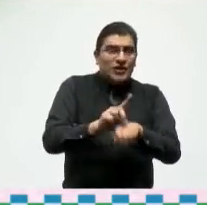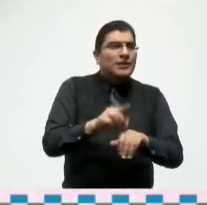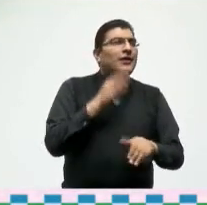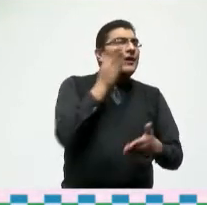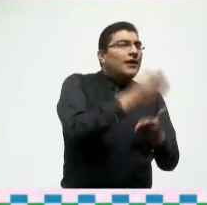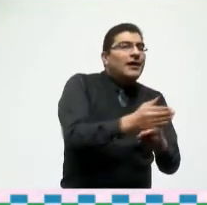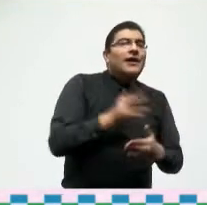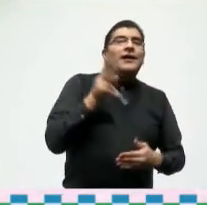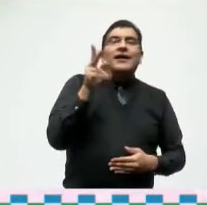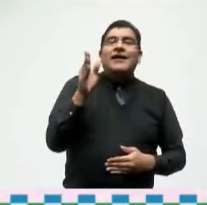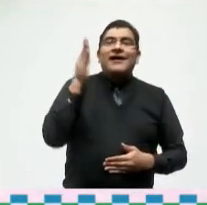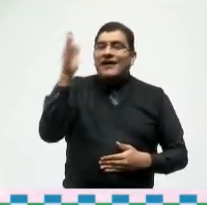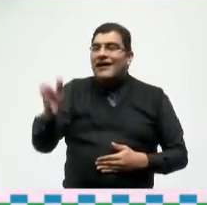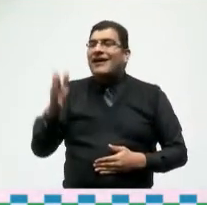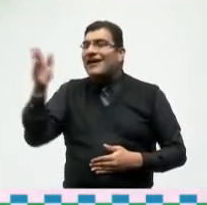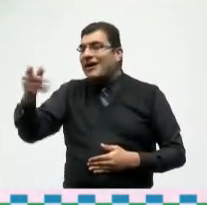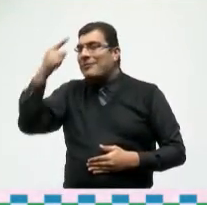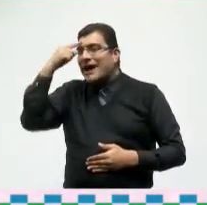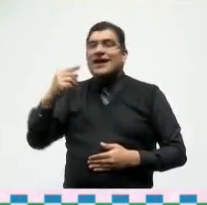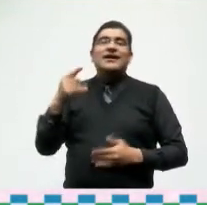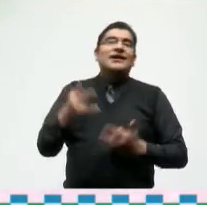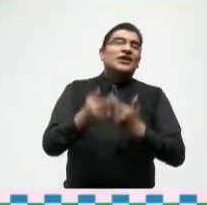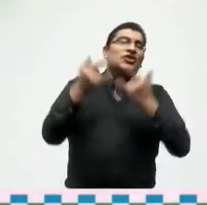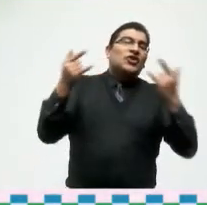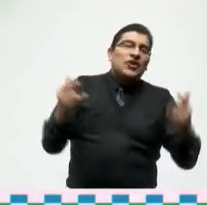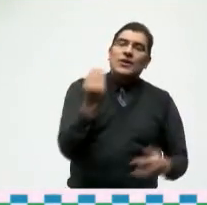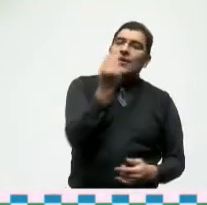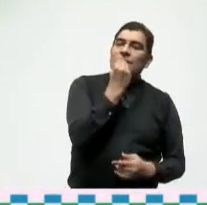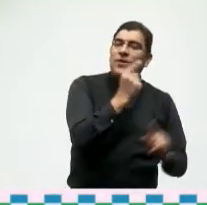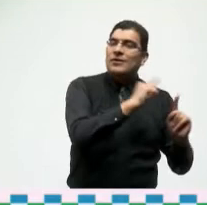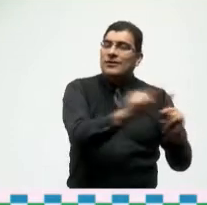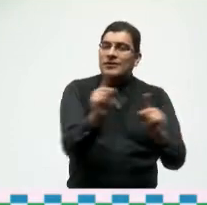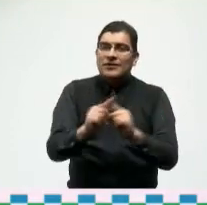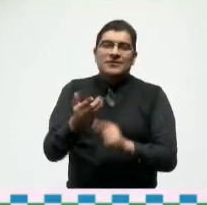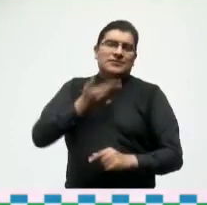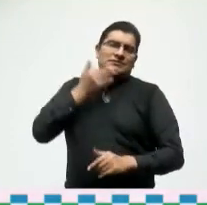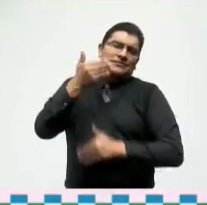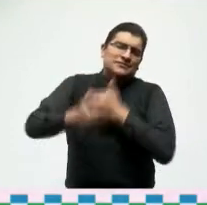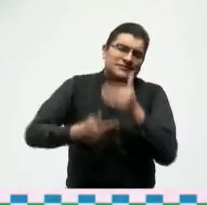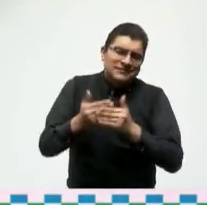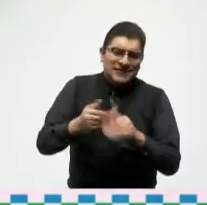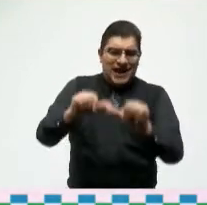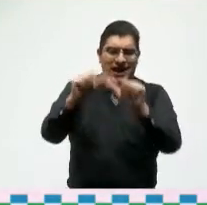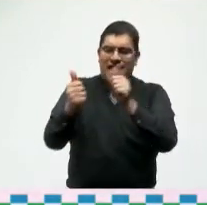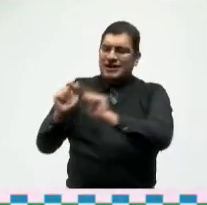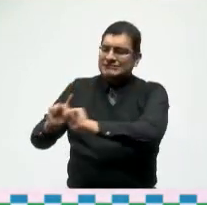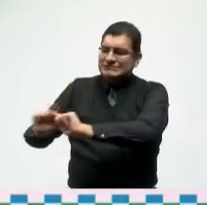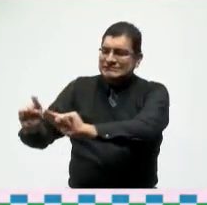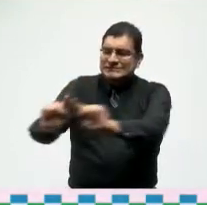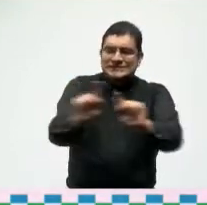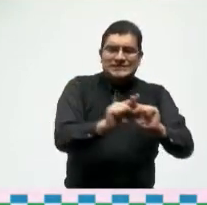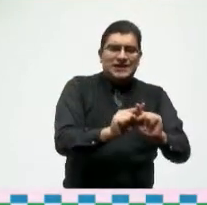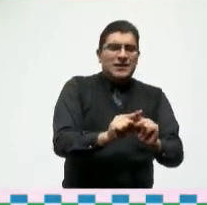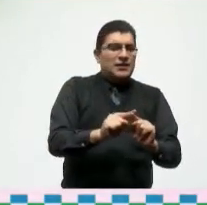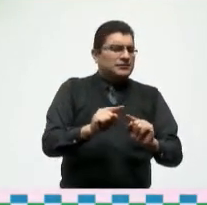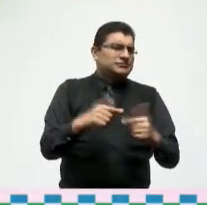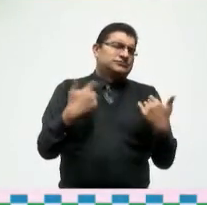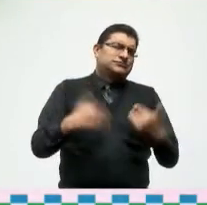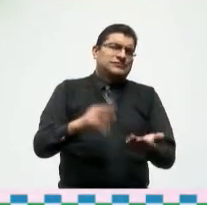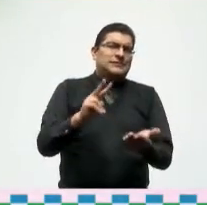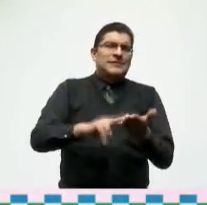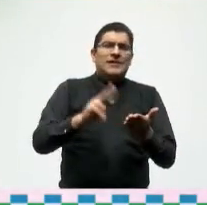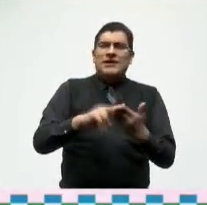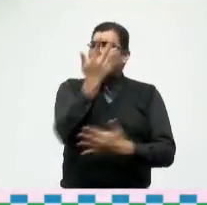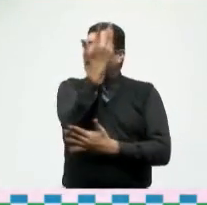recorrer la historia la gastronomía las tradiciones las artesanías la diversidad